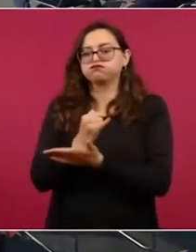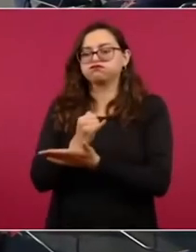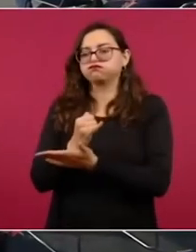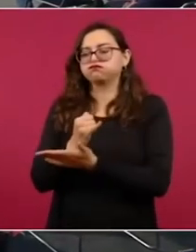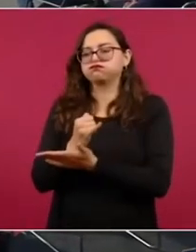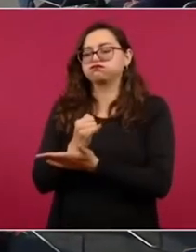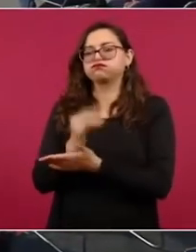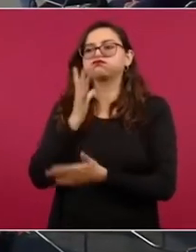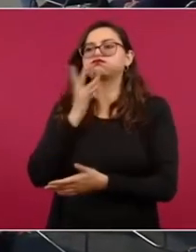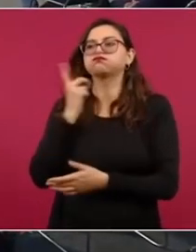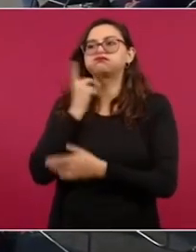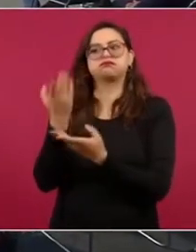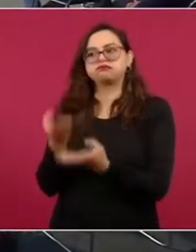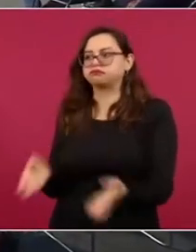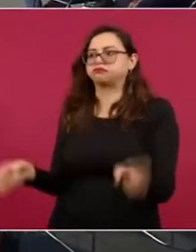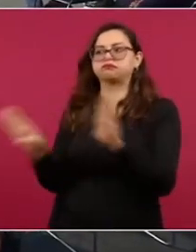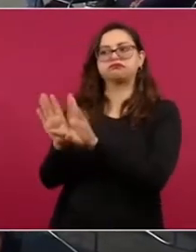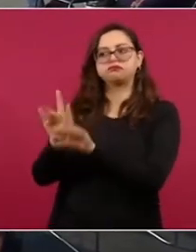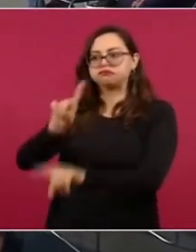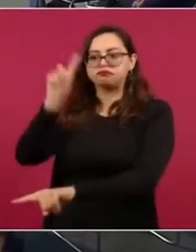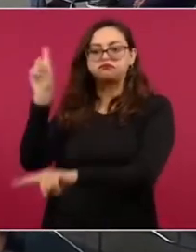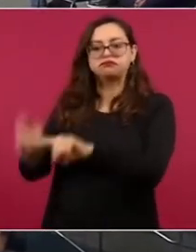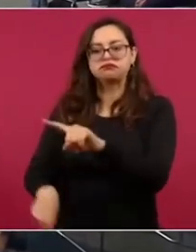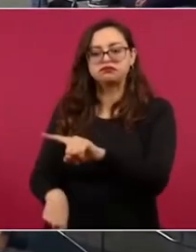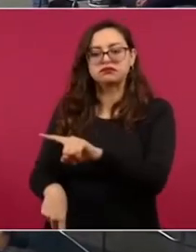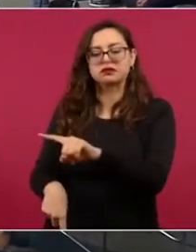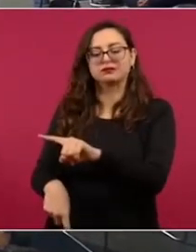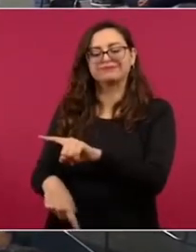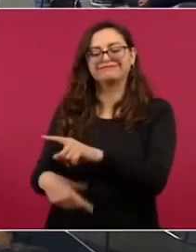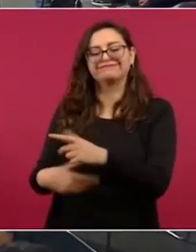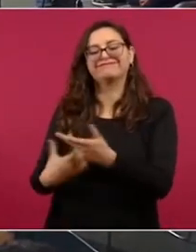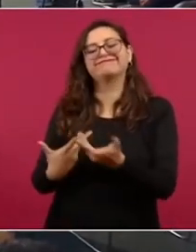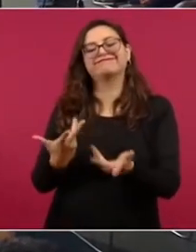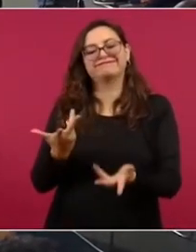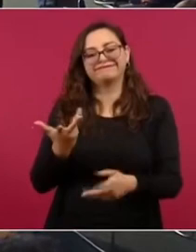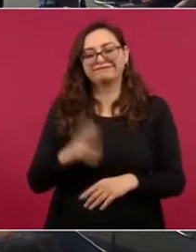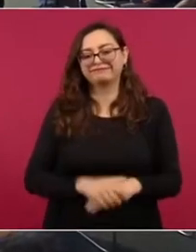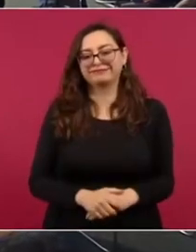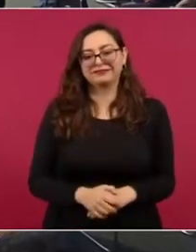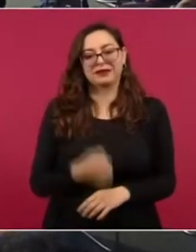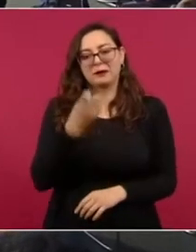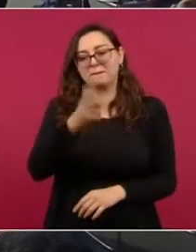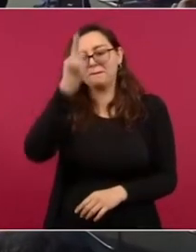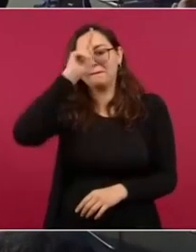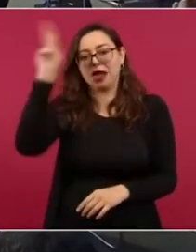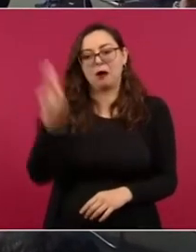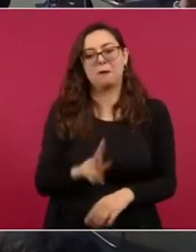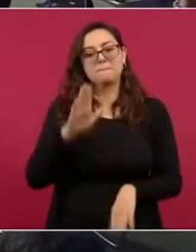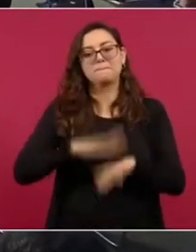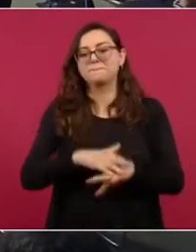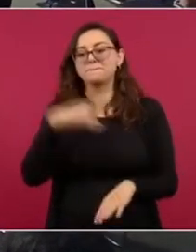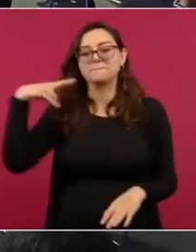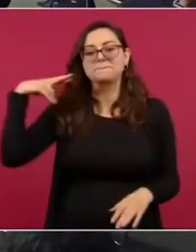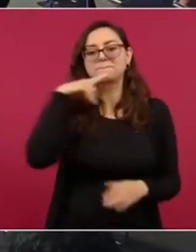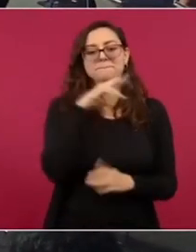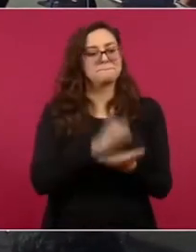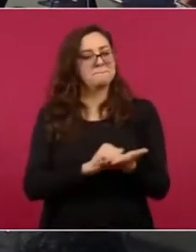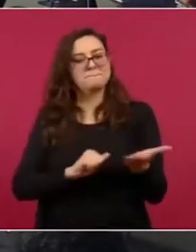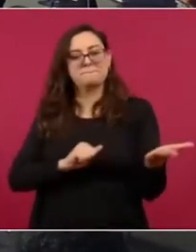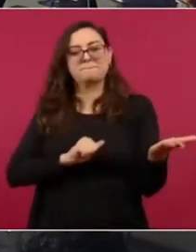eso lo que precipitó fue su destitución y además les dio